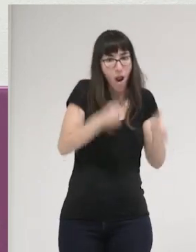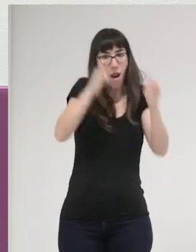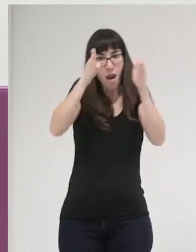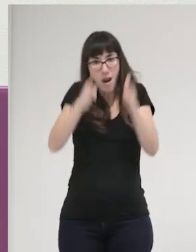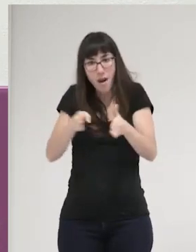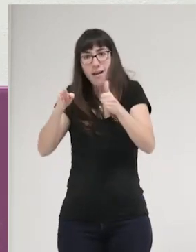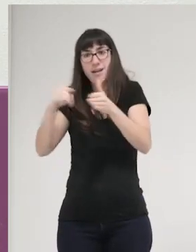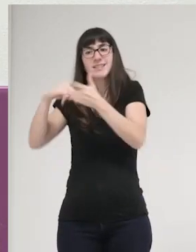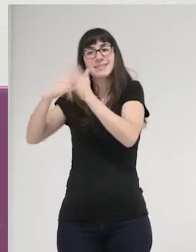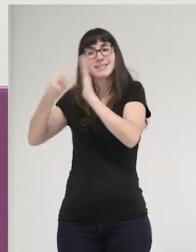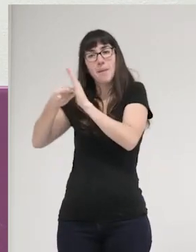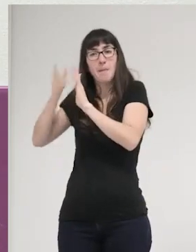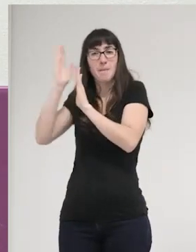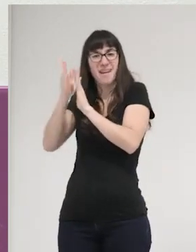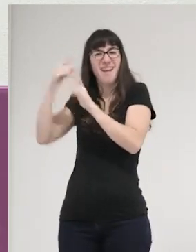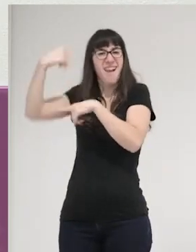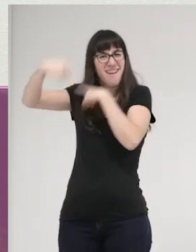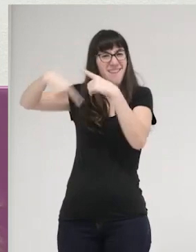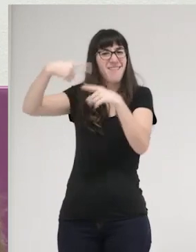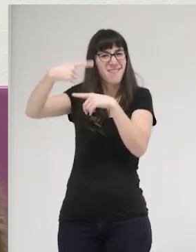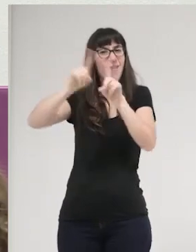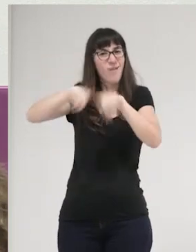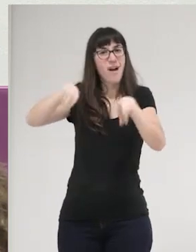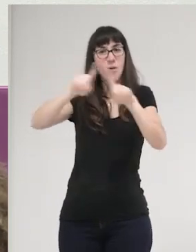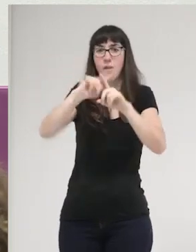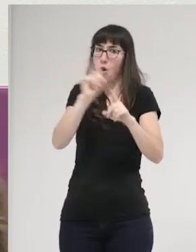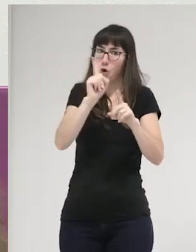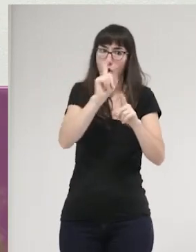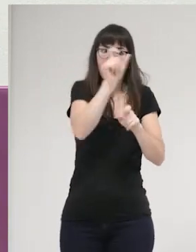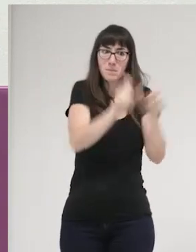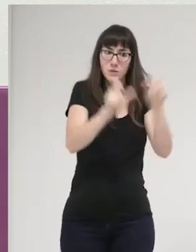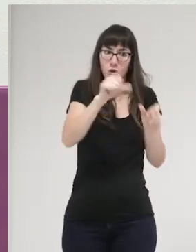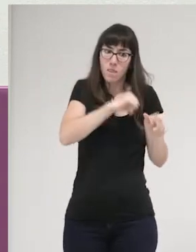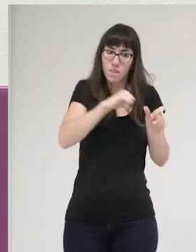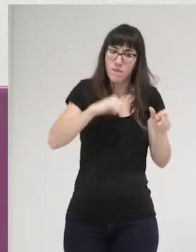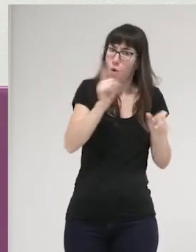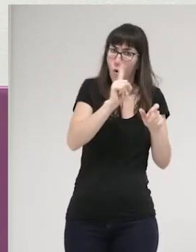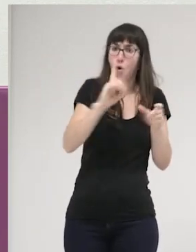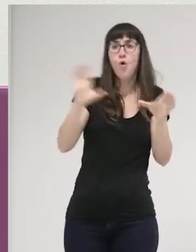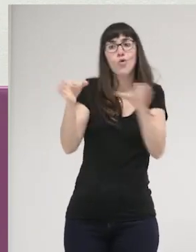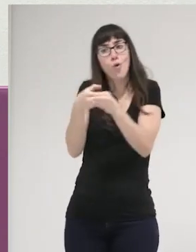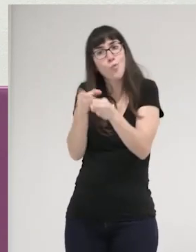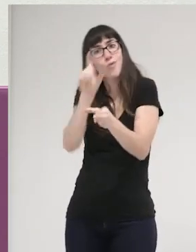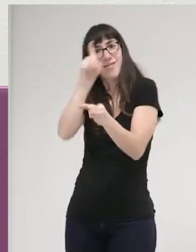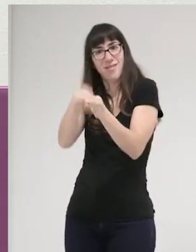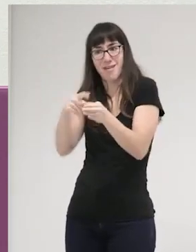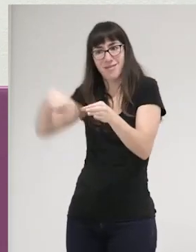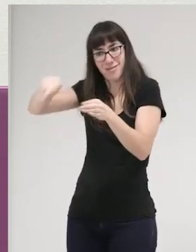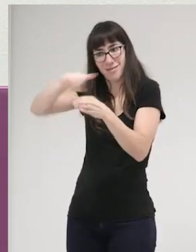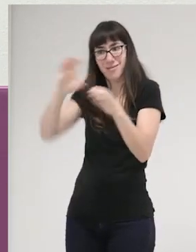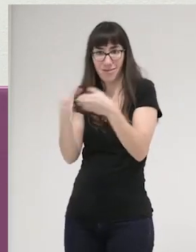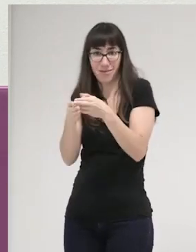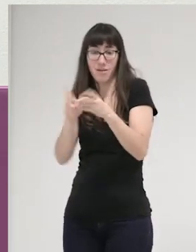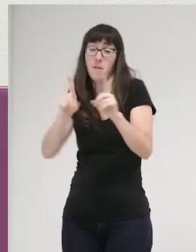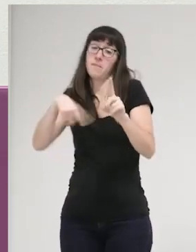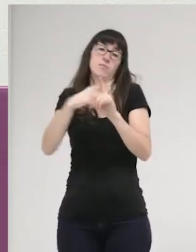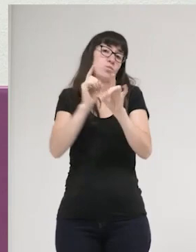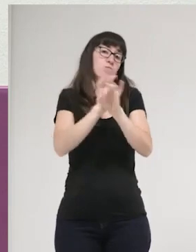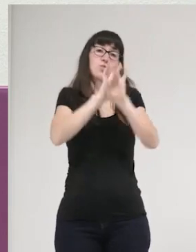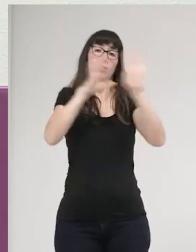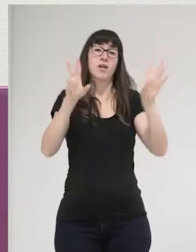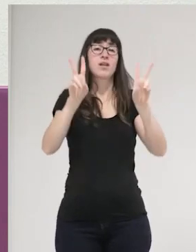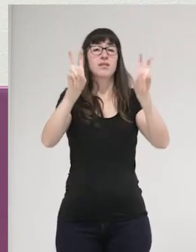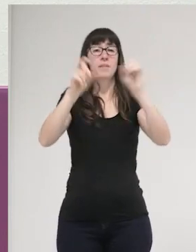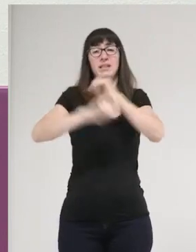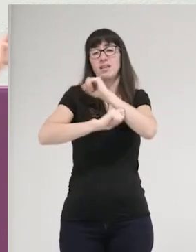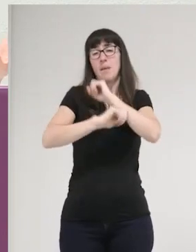sistema penal, la individualización de esos conflictos y no entender a las personas como parte de una comunidad, y por supuesto, favorecer de forma progresiva el abandono de las